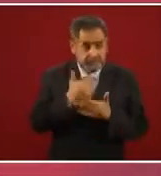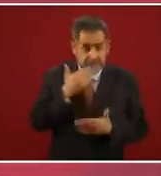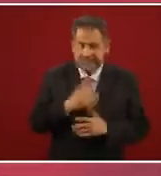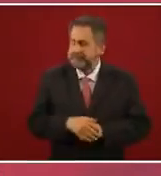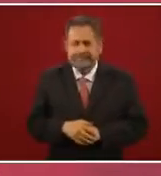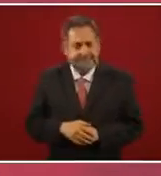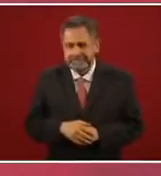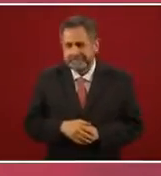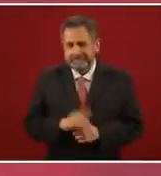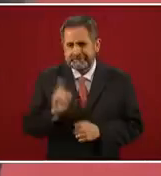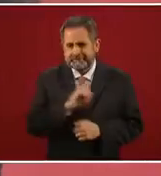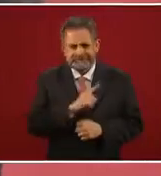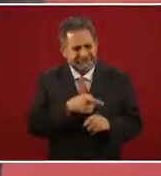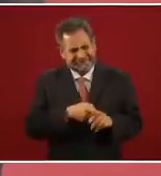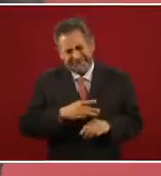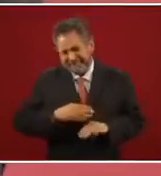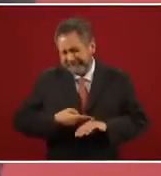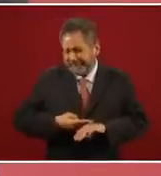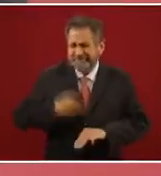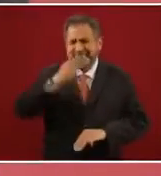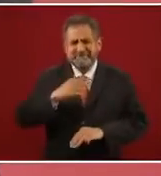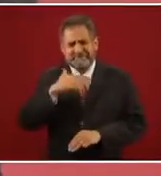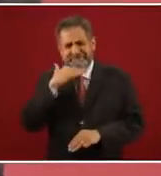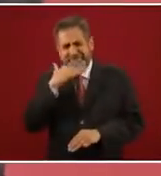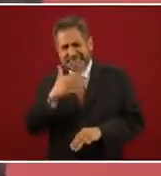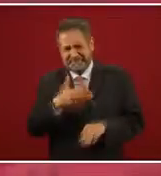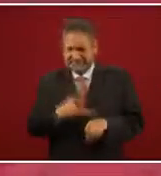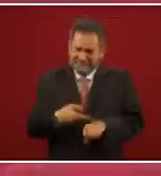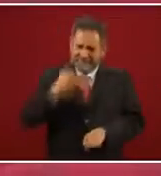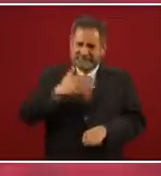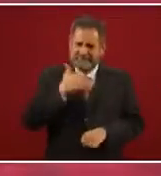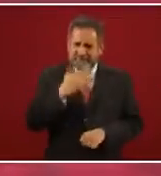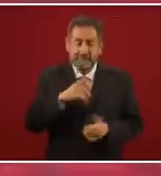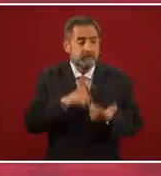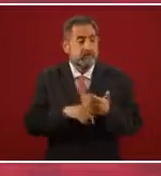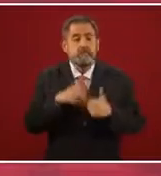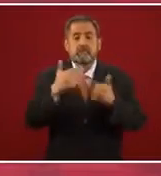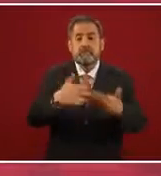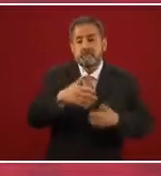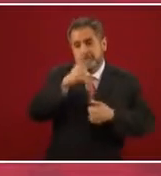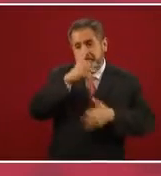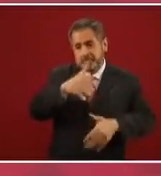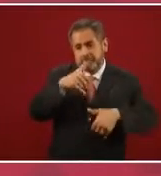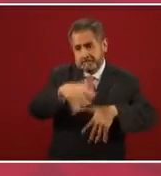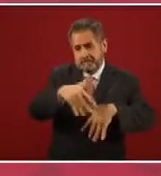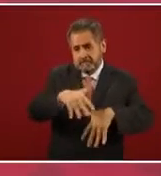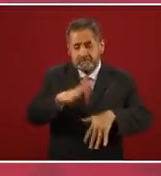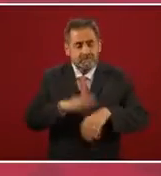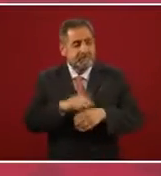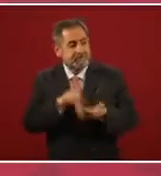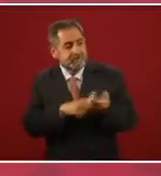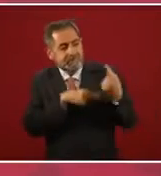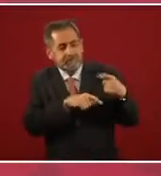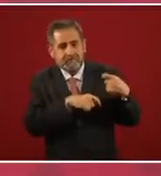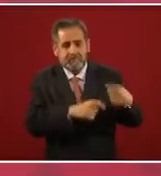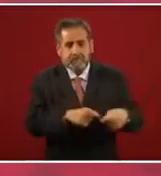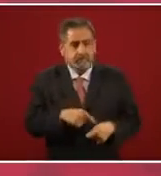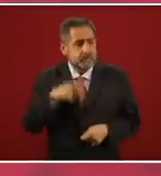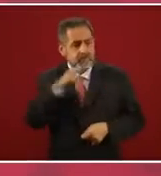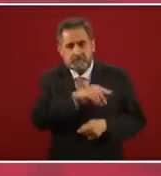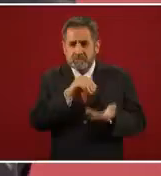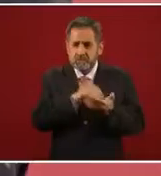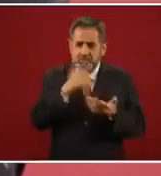muy corruptos. Esto que tenemos de protestas ahora tiene que ver con eso, no quieren dejar de